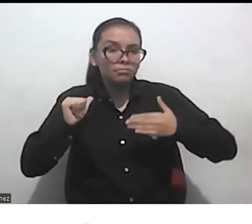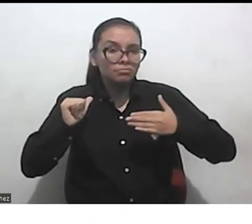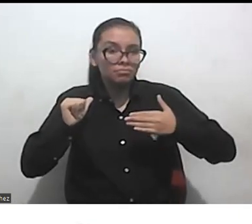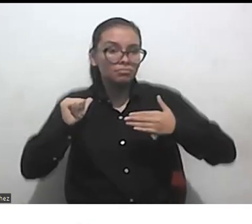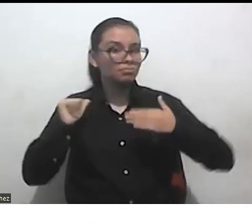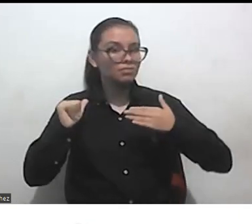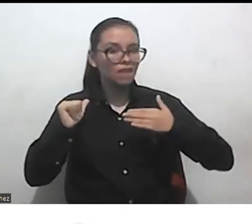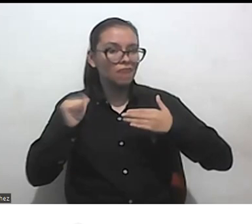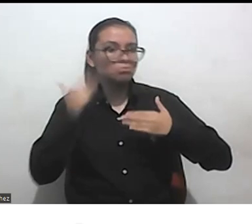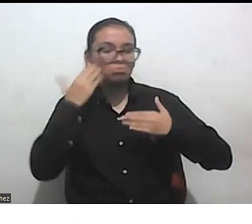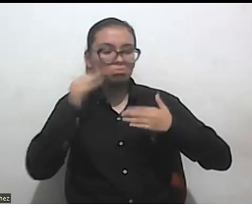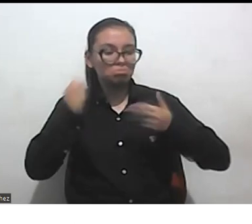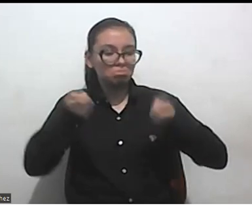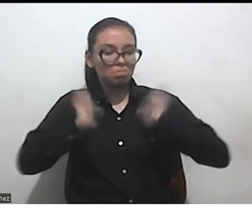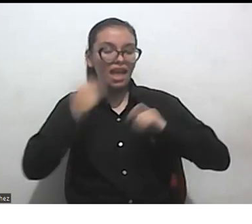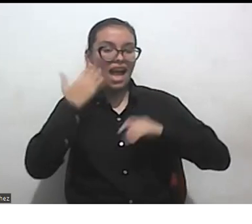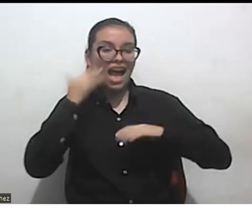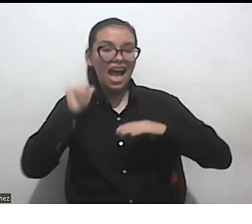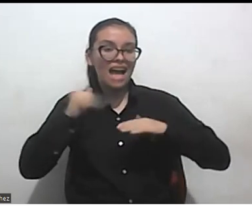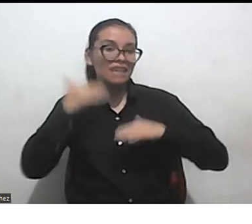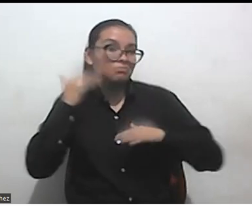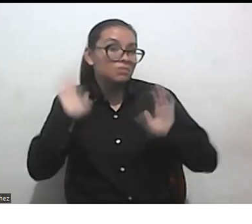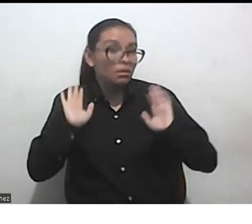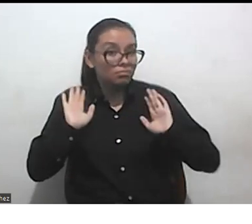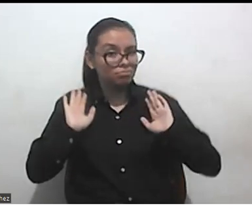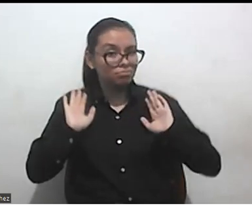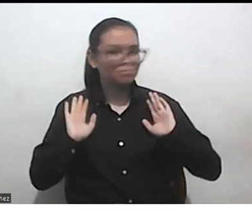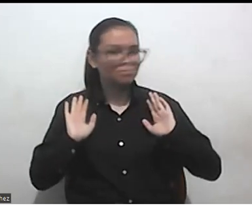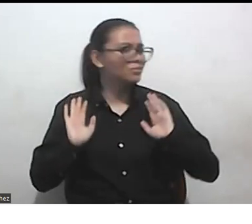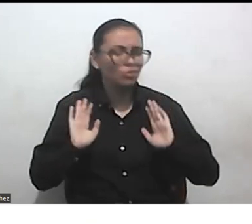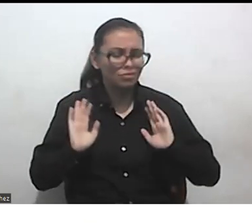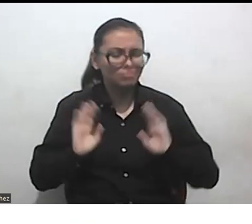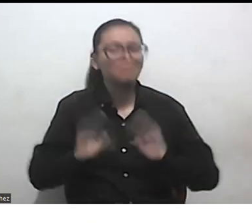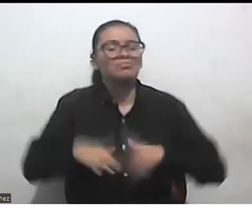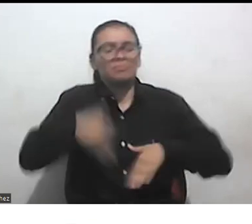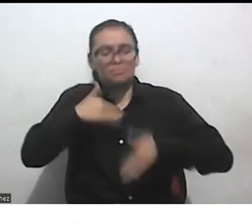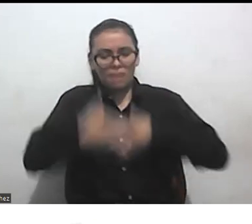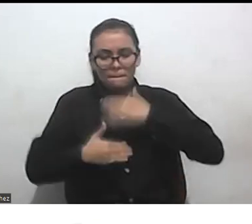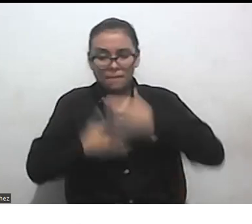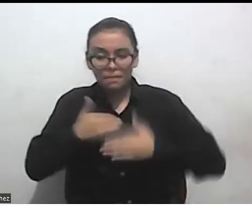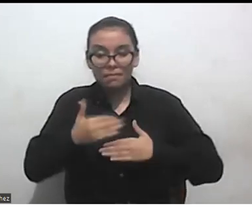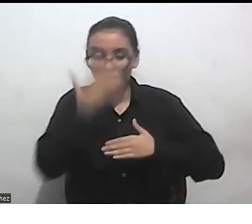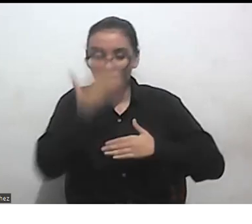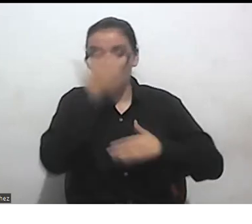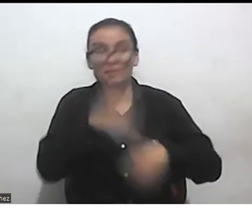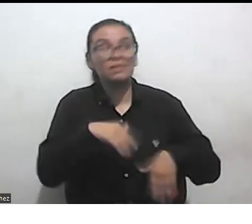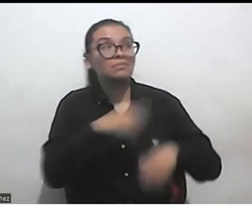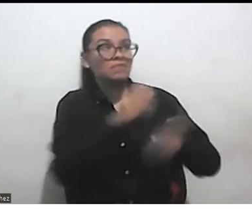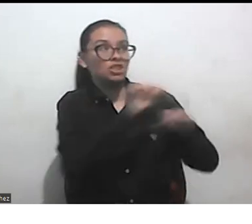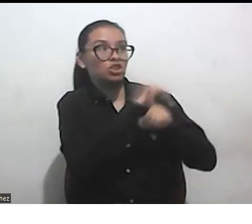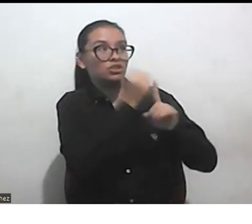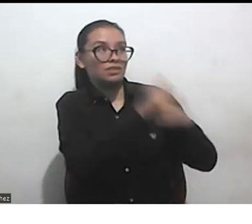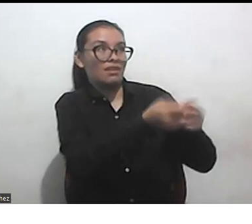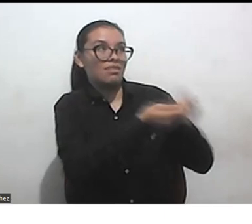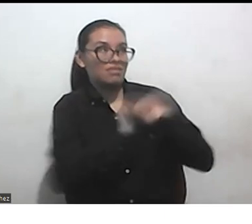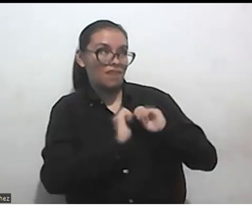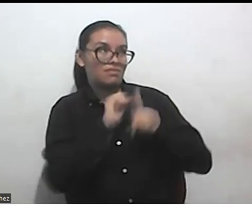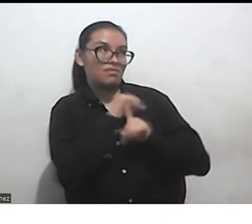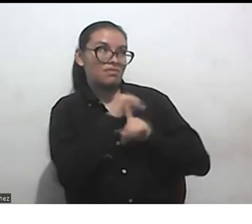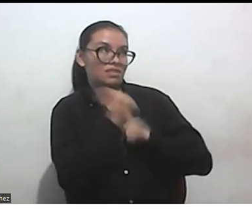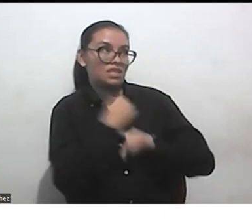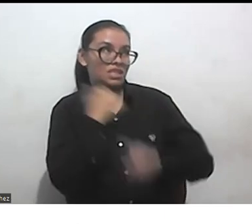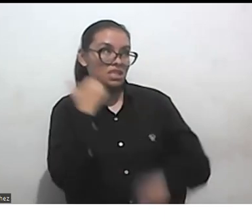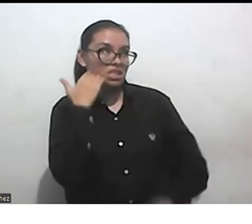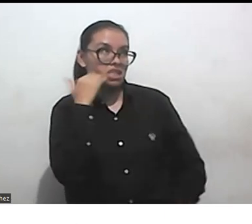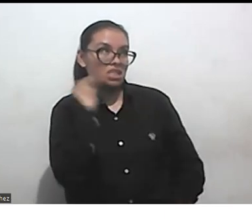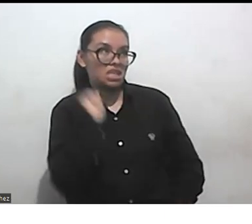mujer con discapacidad porque termina siendo construida desde un punto de vista muy